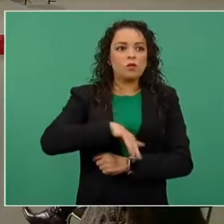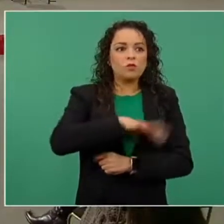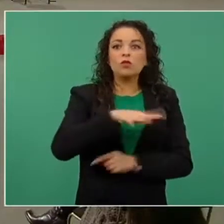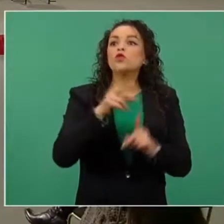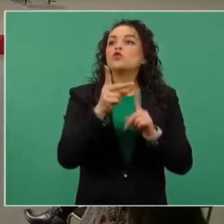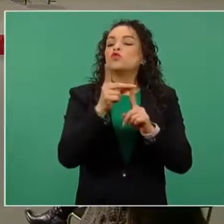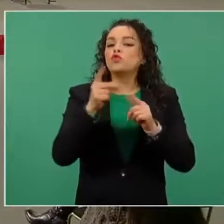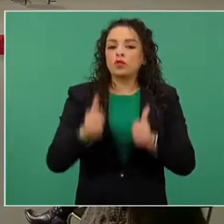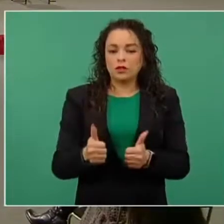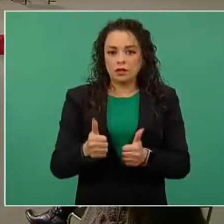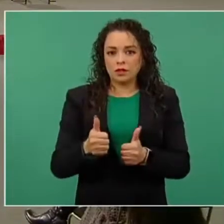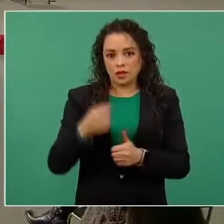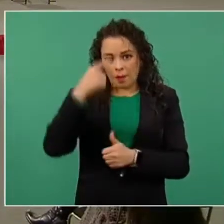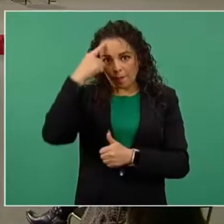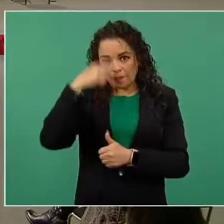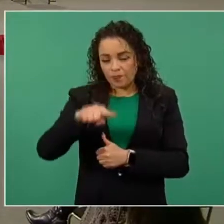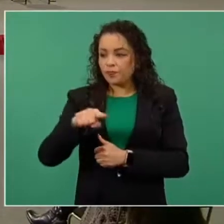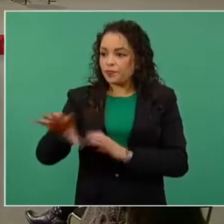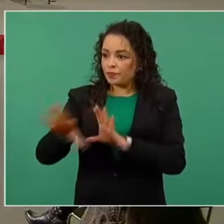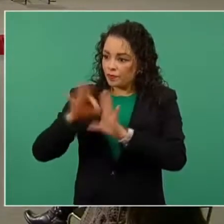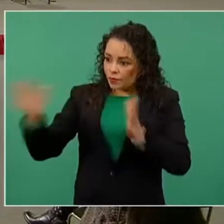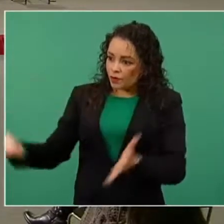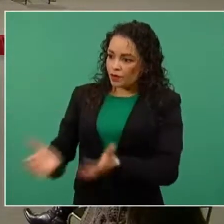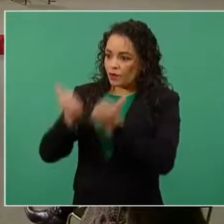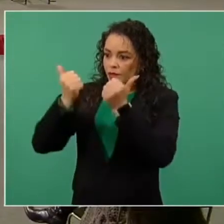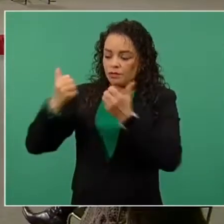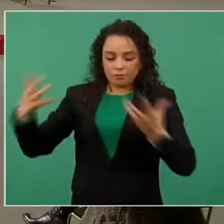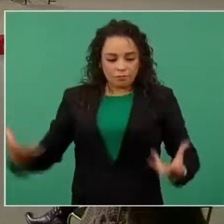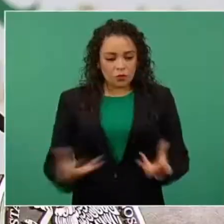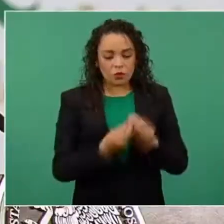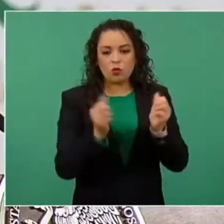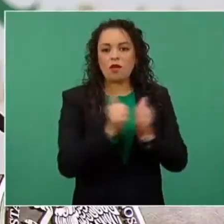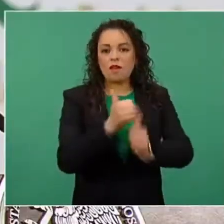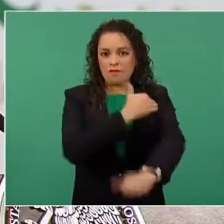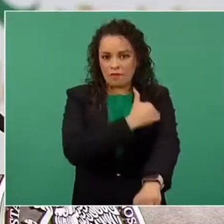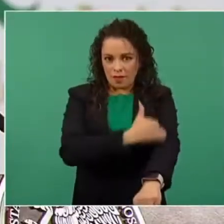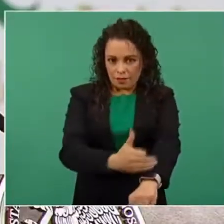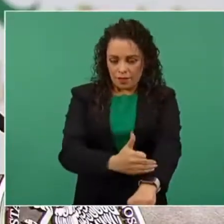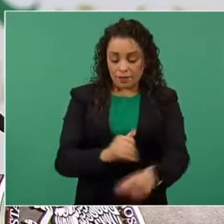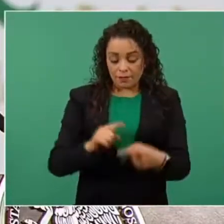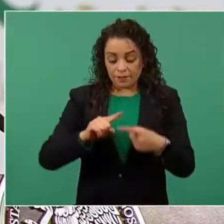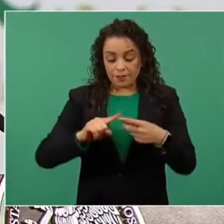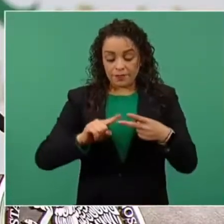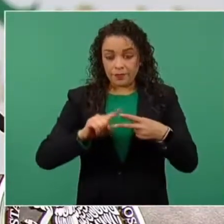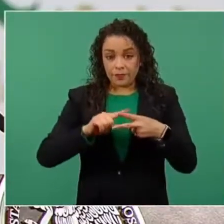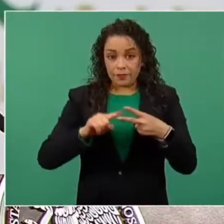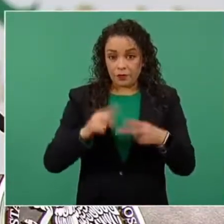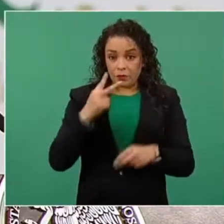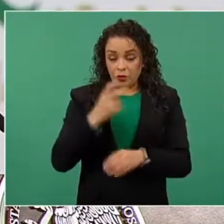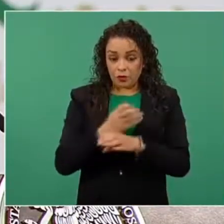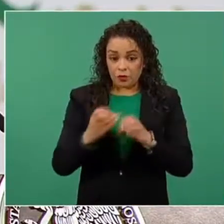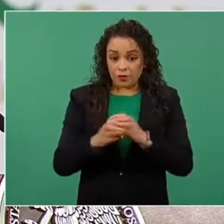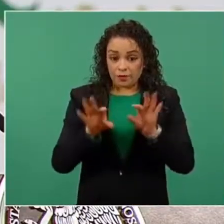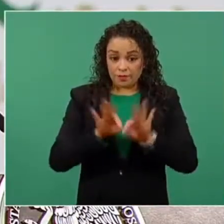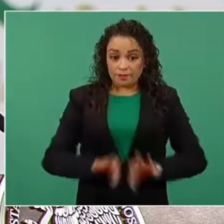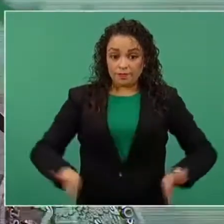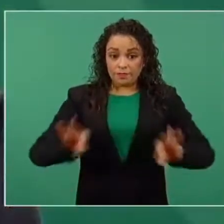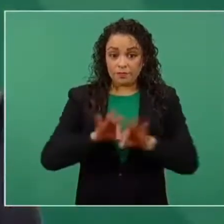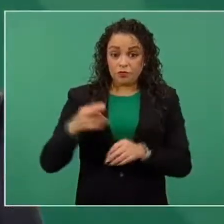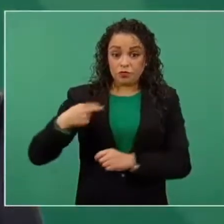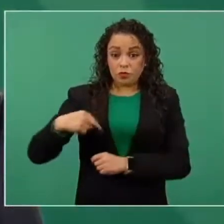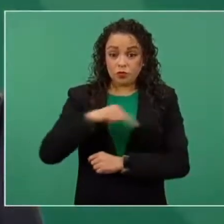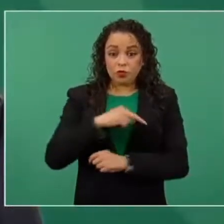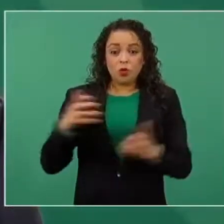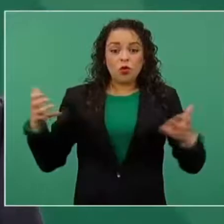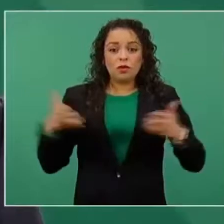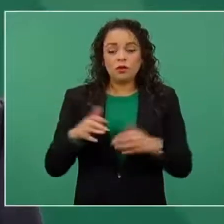íntegramente con sus familias. El eje fundamental, los dos ejes fundamentales de la política que hemos emprendido en materia